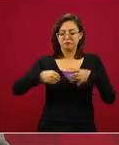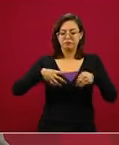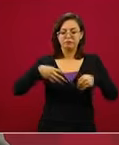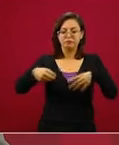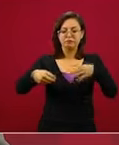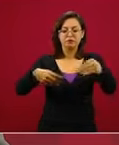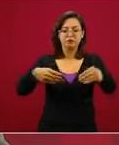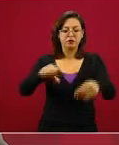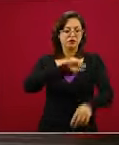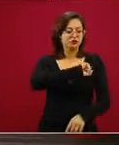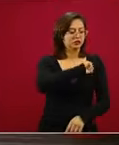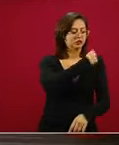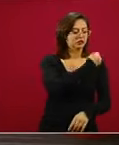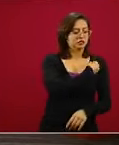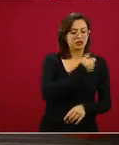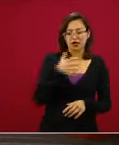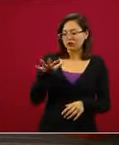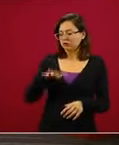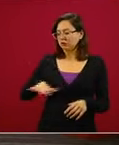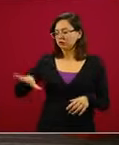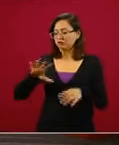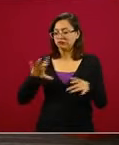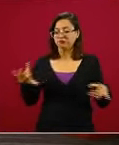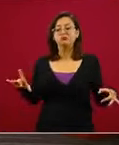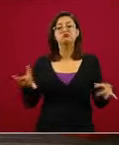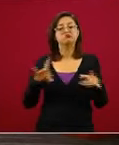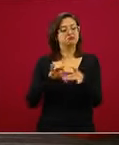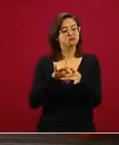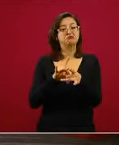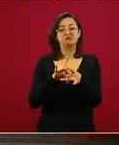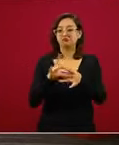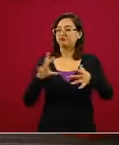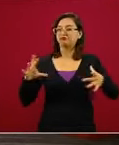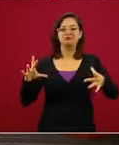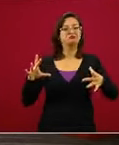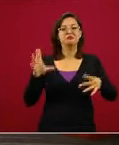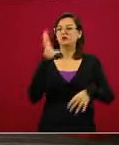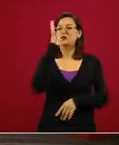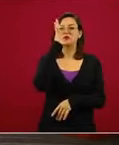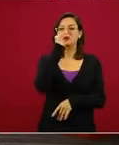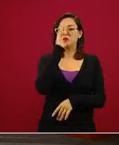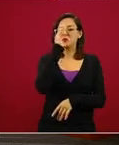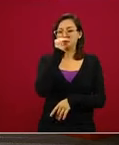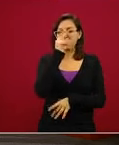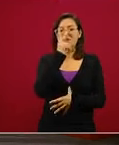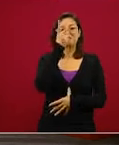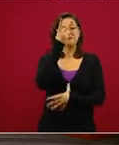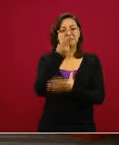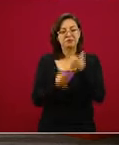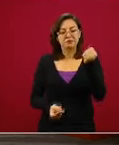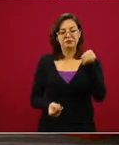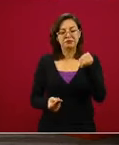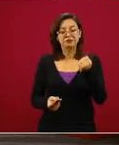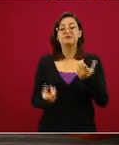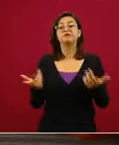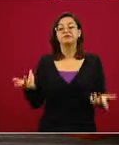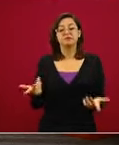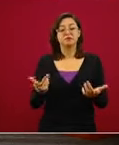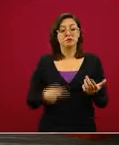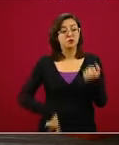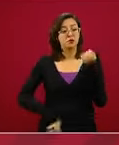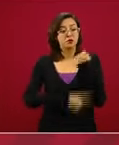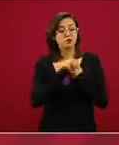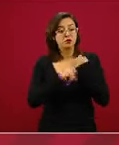de lo sanitario con lo social es indivisible. Es lo mejor para enfrentar cualquier reto y eso hemos